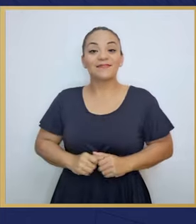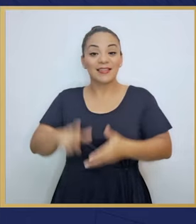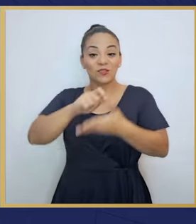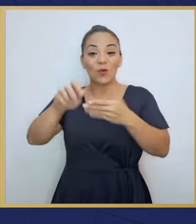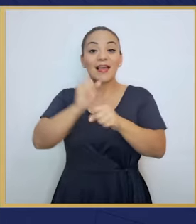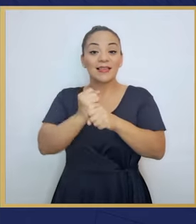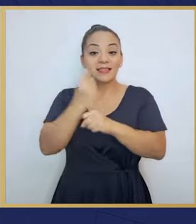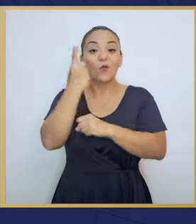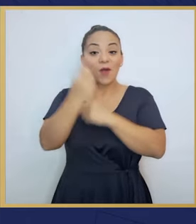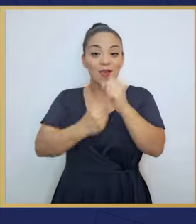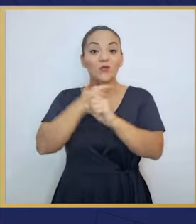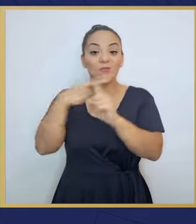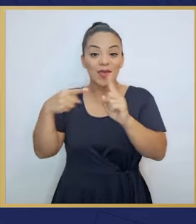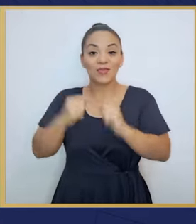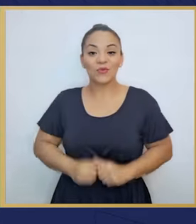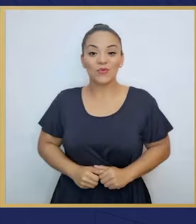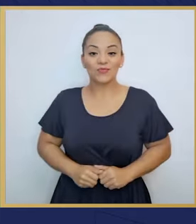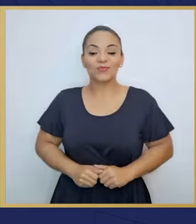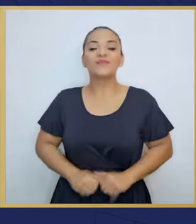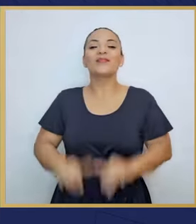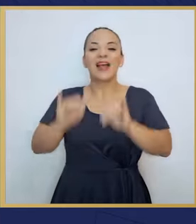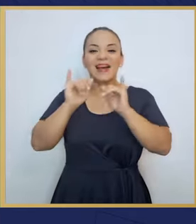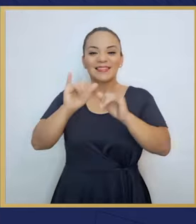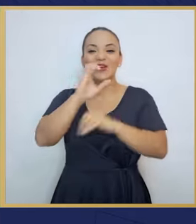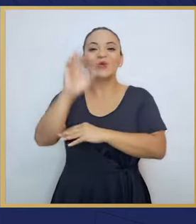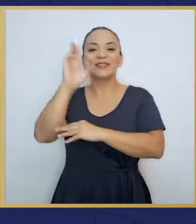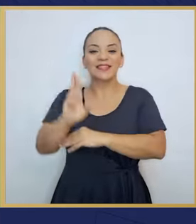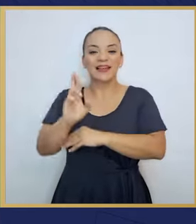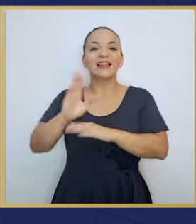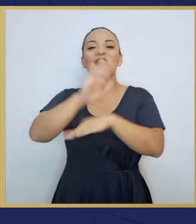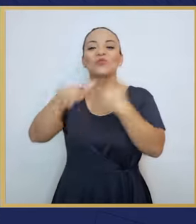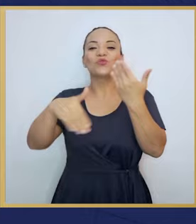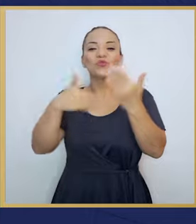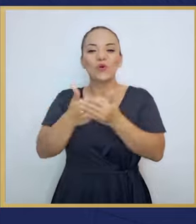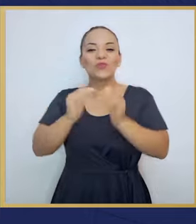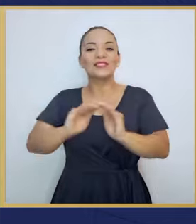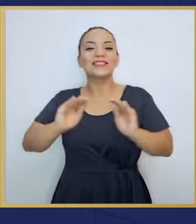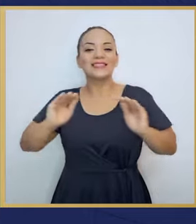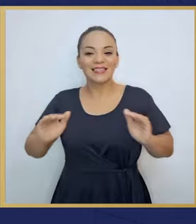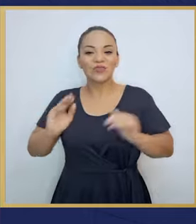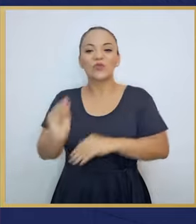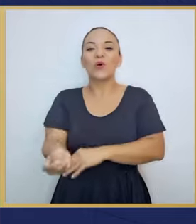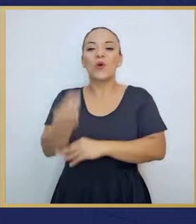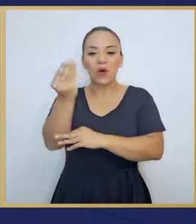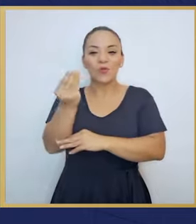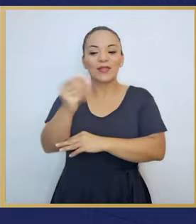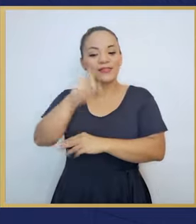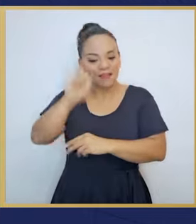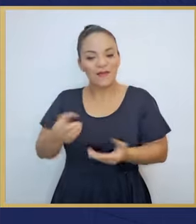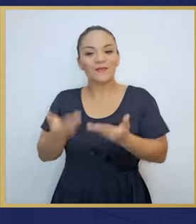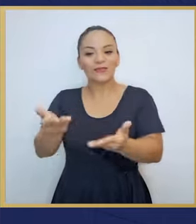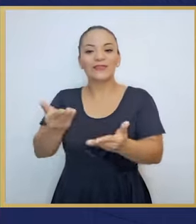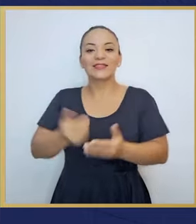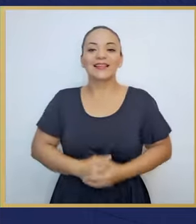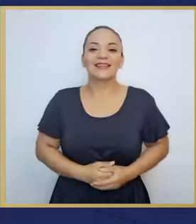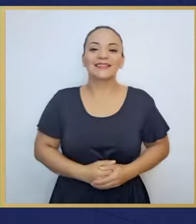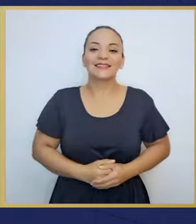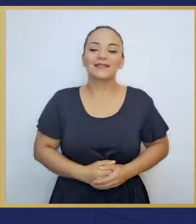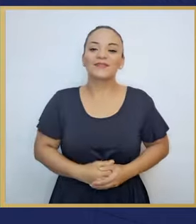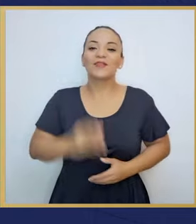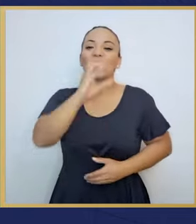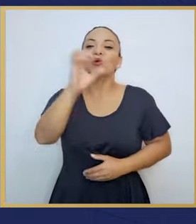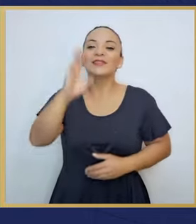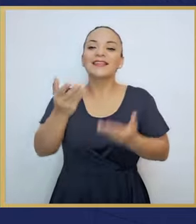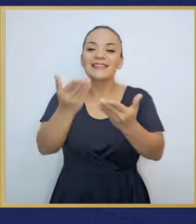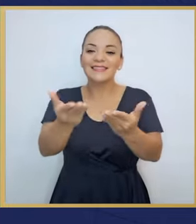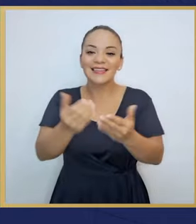y hecha en tan solo año y medio. Esa es la Costa Rica que todos nuestros niños y jóvenes merecen.